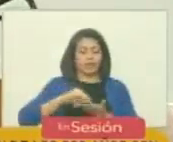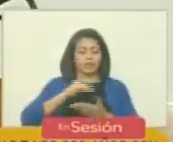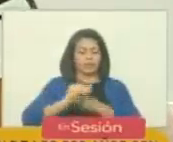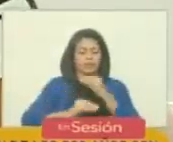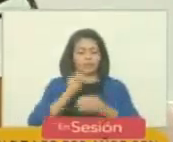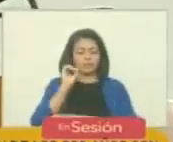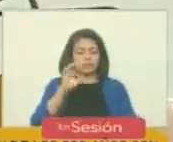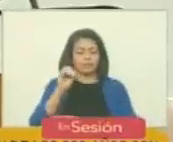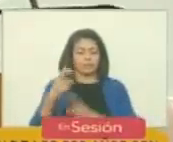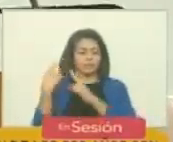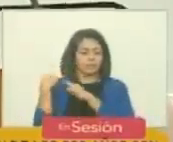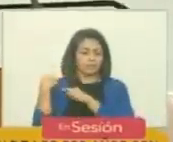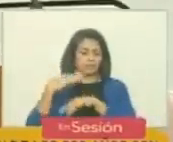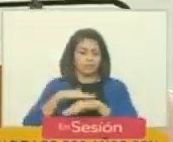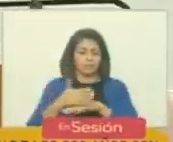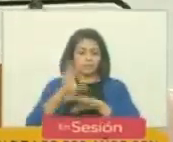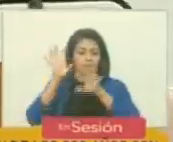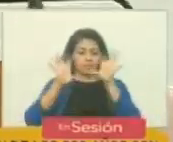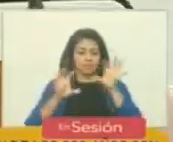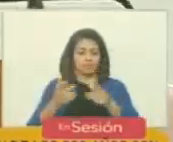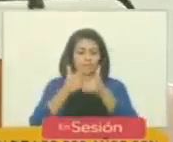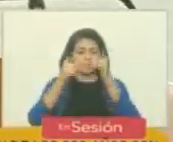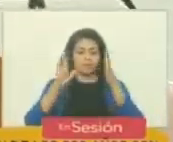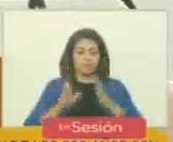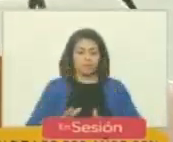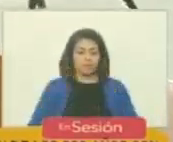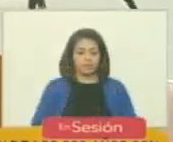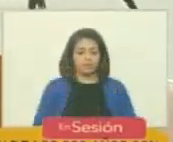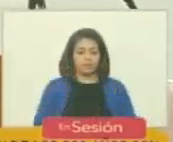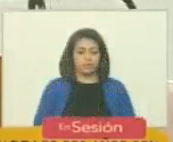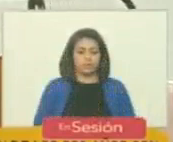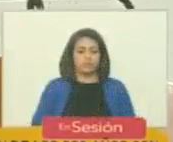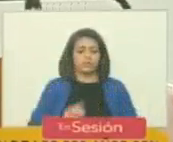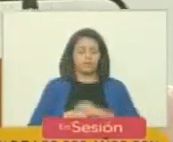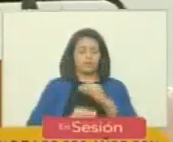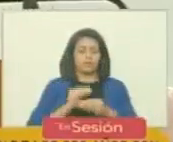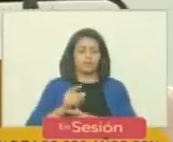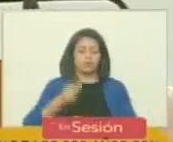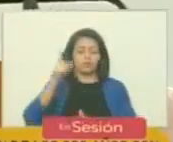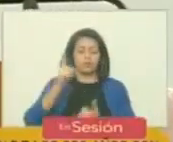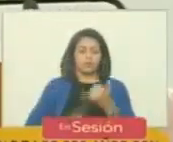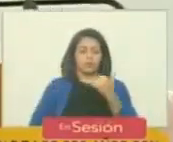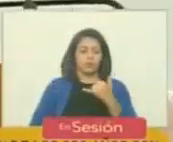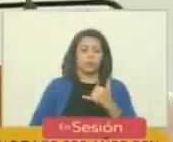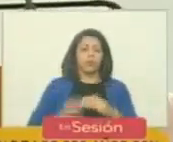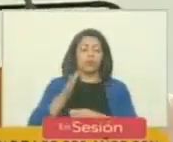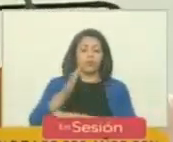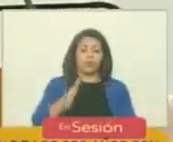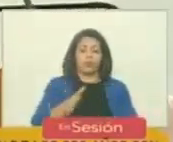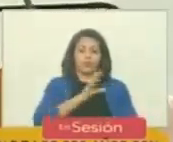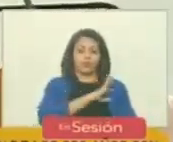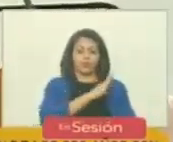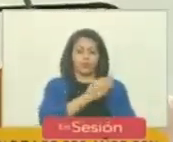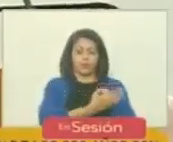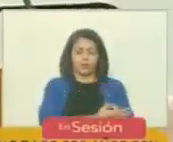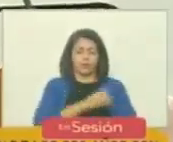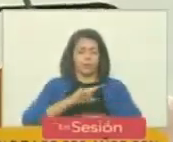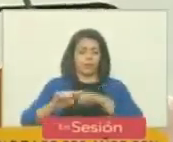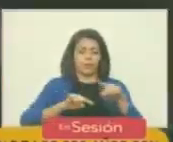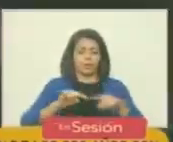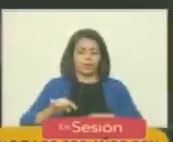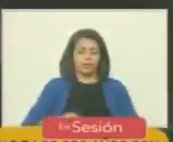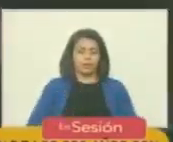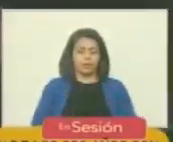asambleas representativas en los países que liberó y sólo como último recurso acudió a la fuerza para gobernar.